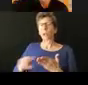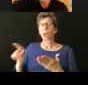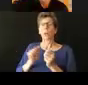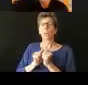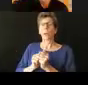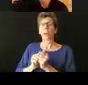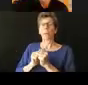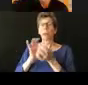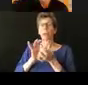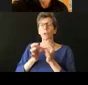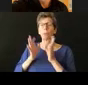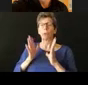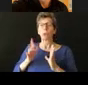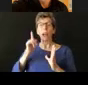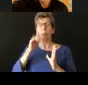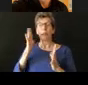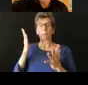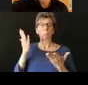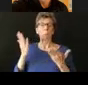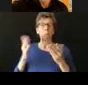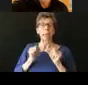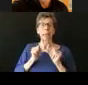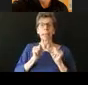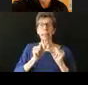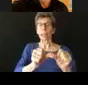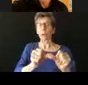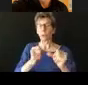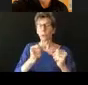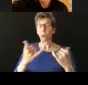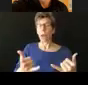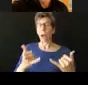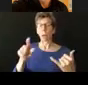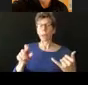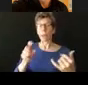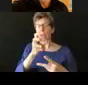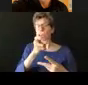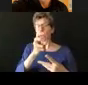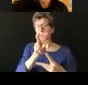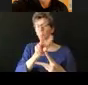ASL estamos bien nada más para seguir adelante necesitamos cambiar